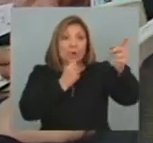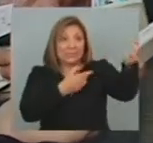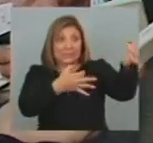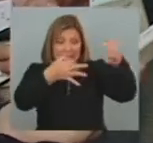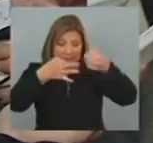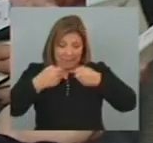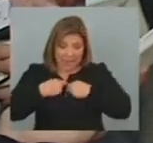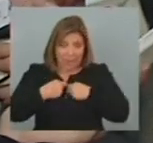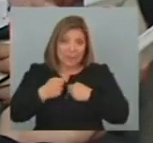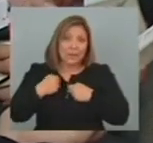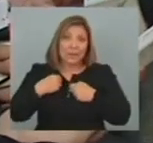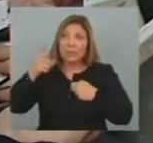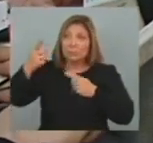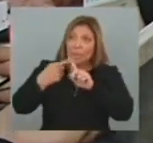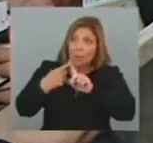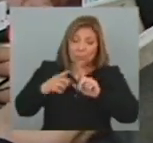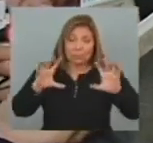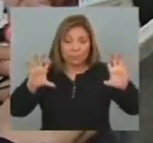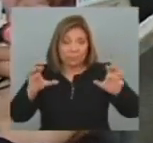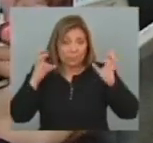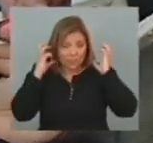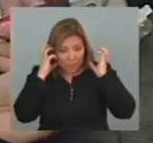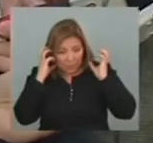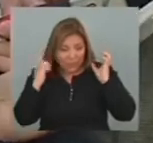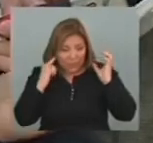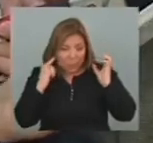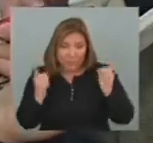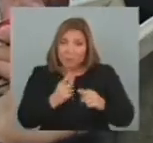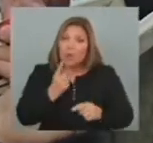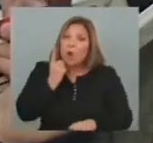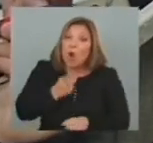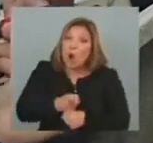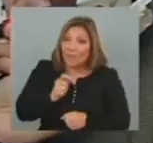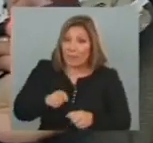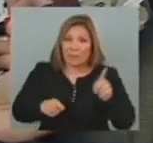La escucha Que se hace Pero a partir De una orden Del juez